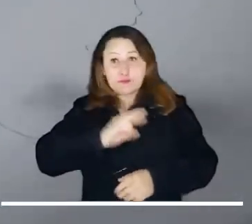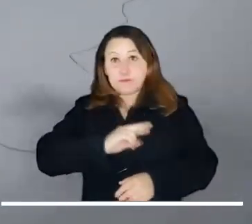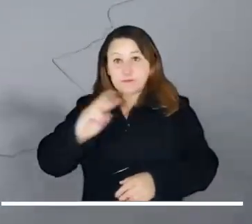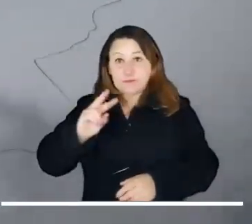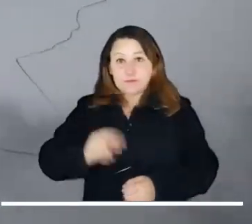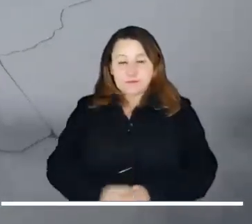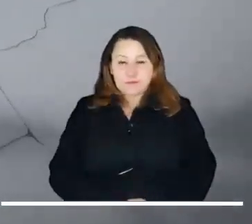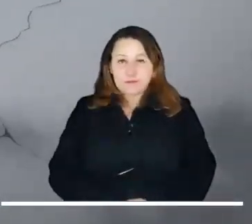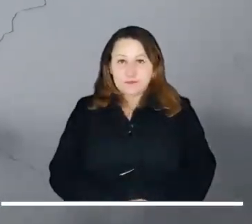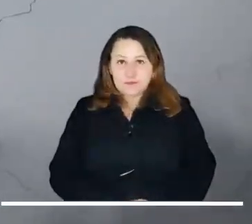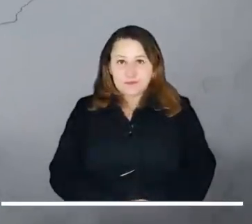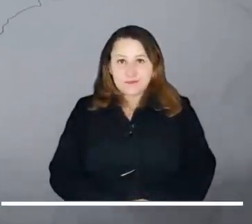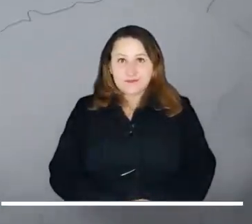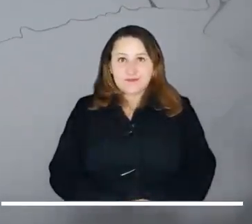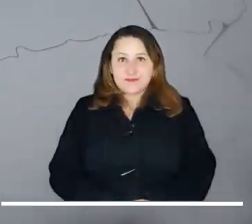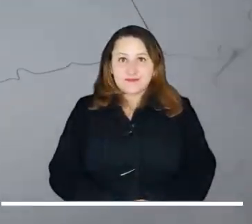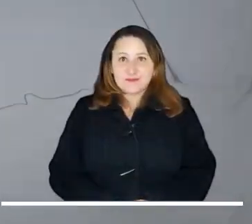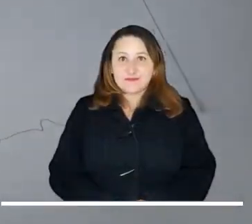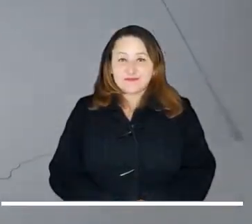Chocó y de Valle del Cauca.